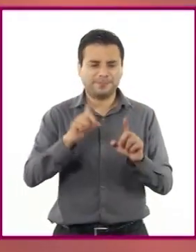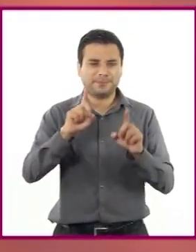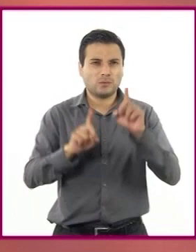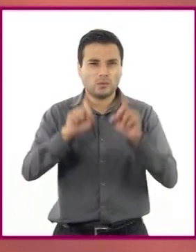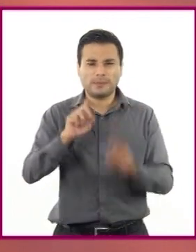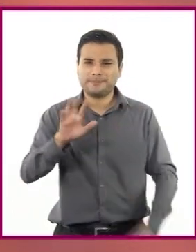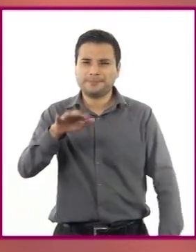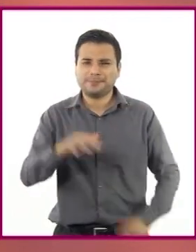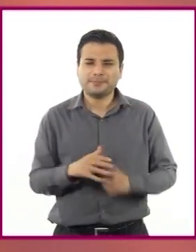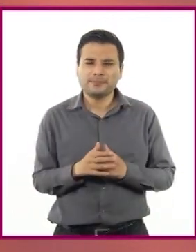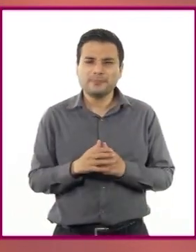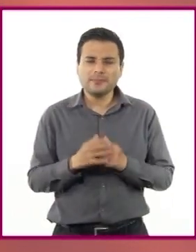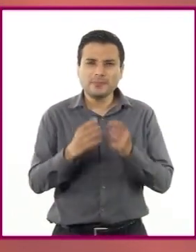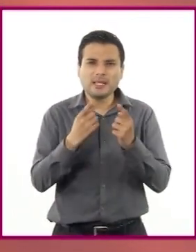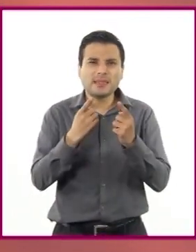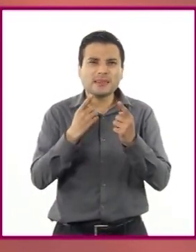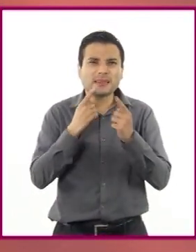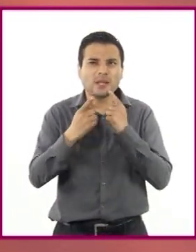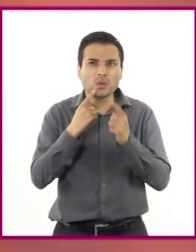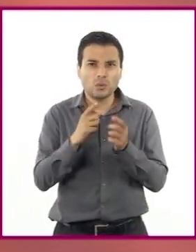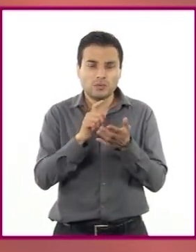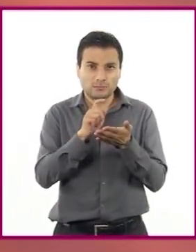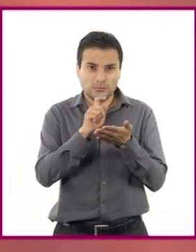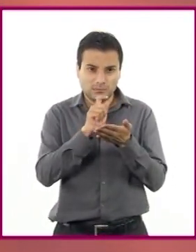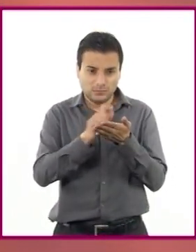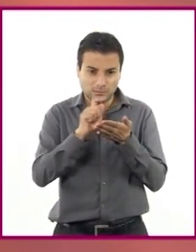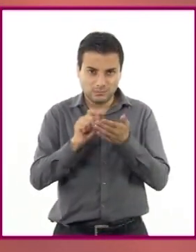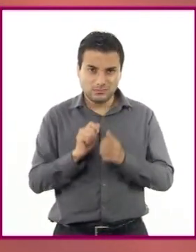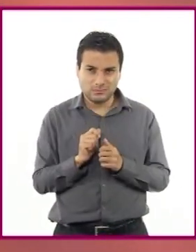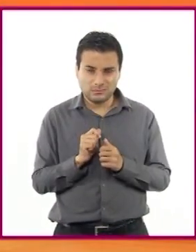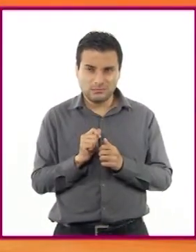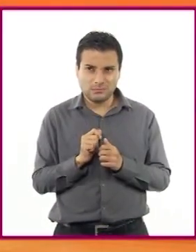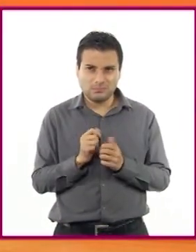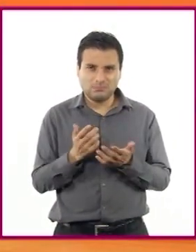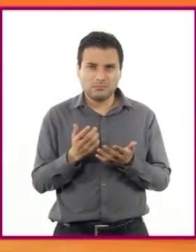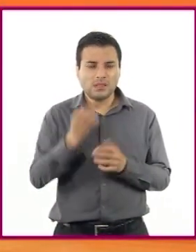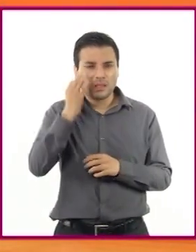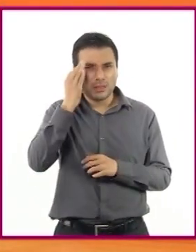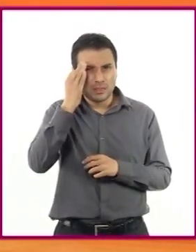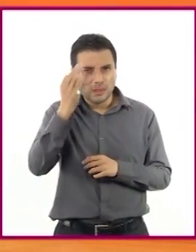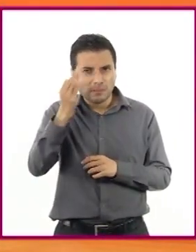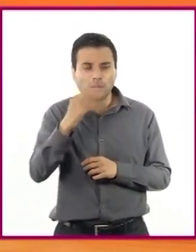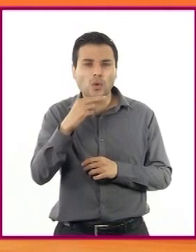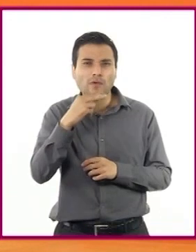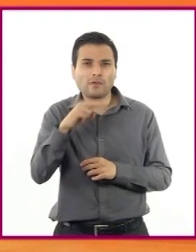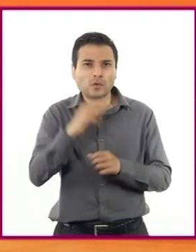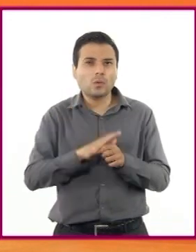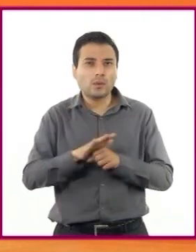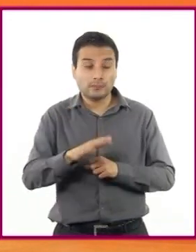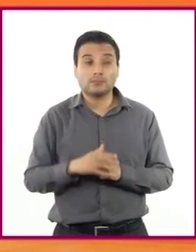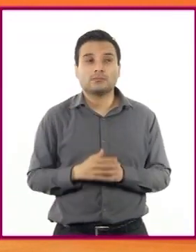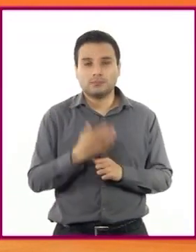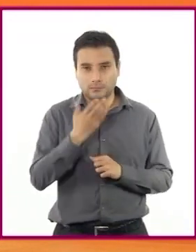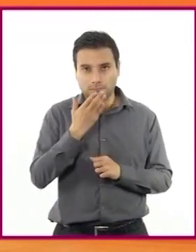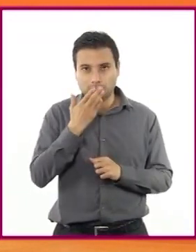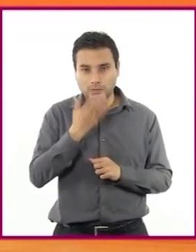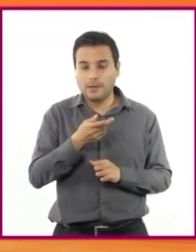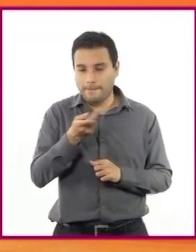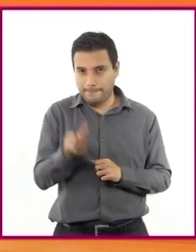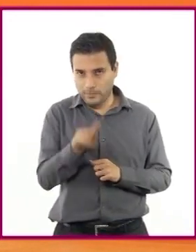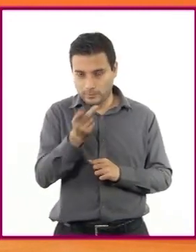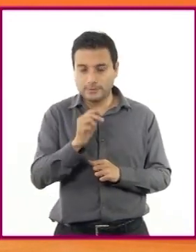¿Los diálogos se tienen que escribir en algún tiempo específico? ¡Qué buena pregunta! Sí, los